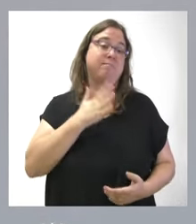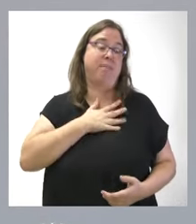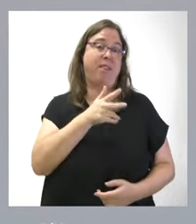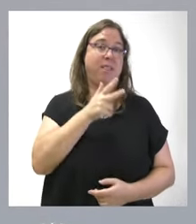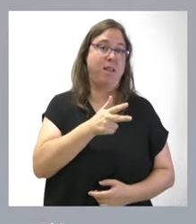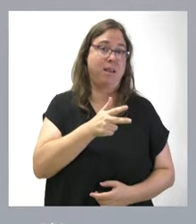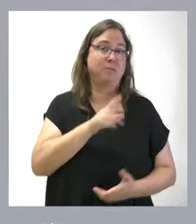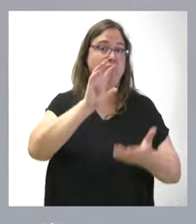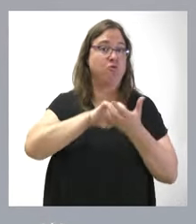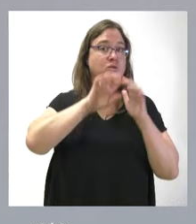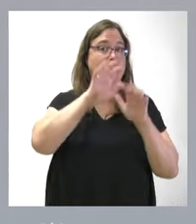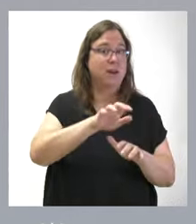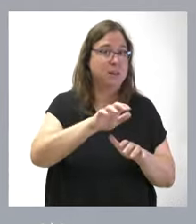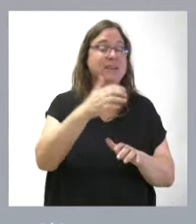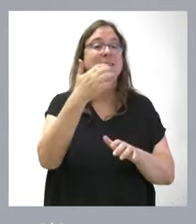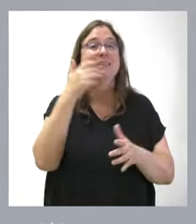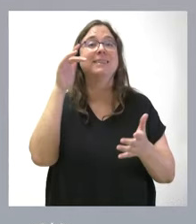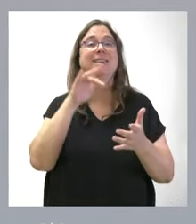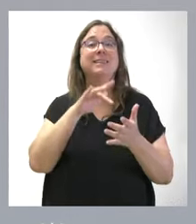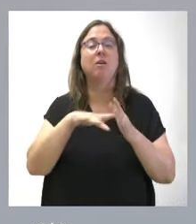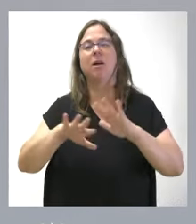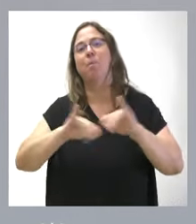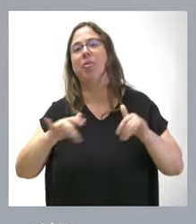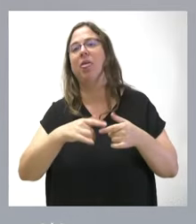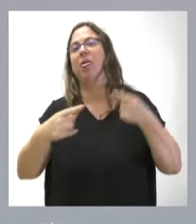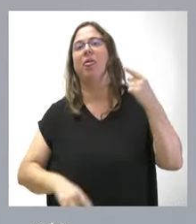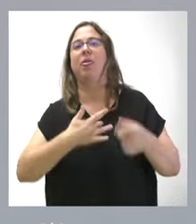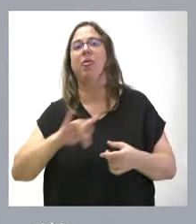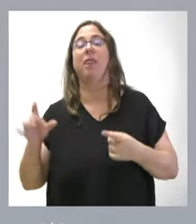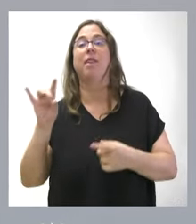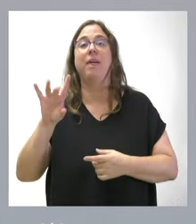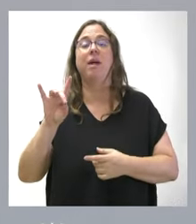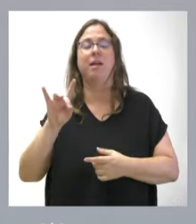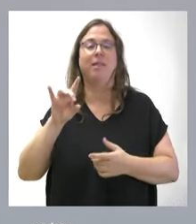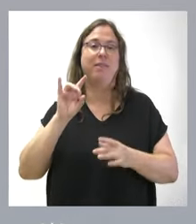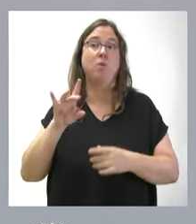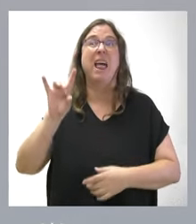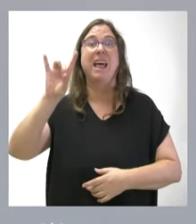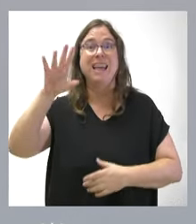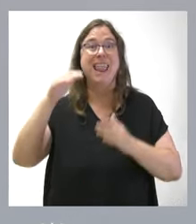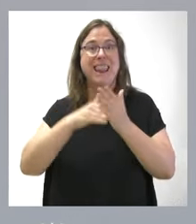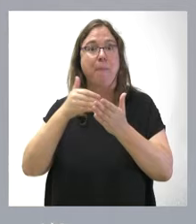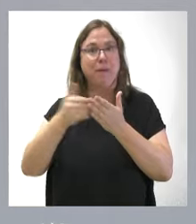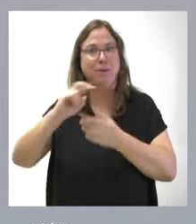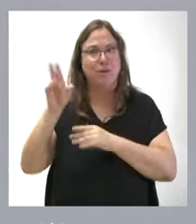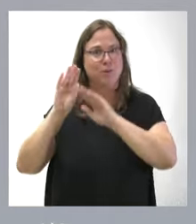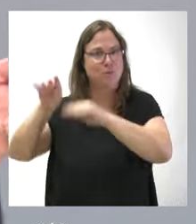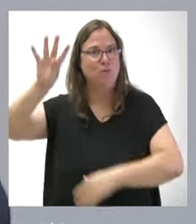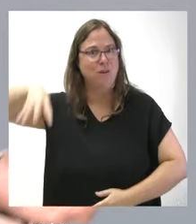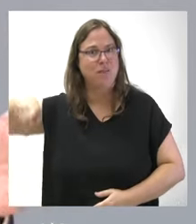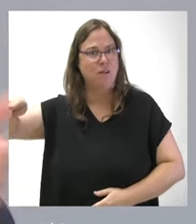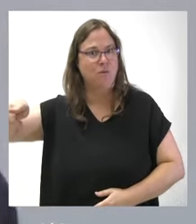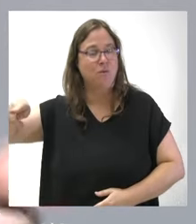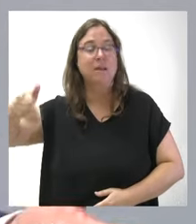a Castilla y León cuando se habla de condonación de deuda, si se está hablando de 15.000 millones de euros que se ha plantado para Cataluña, de lo que hubiera